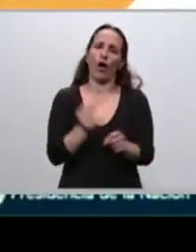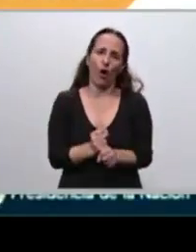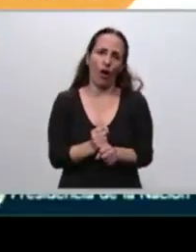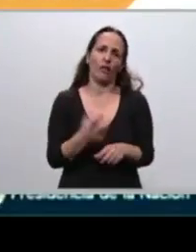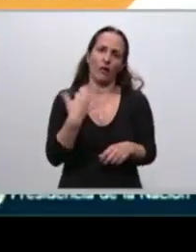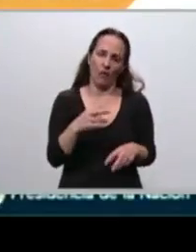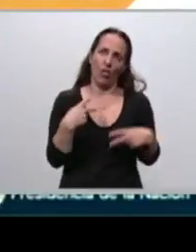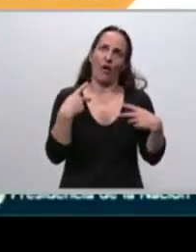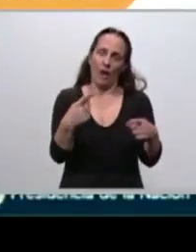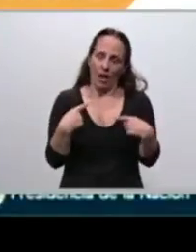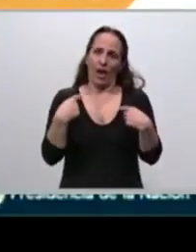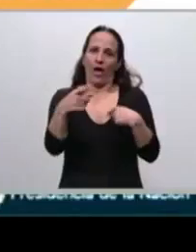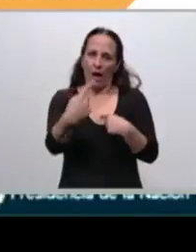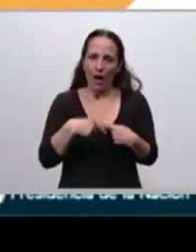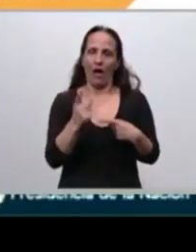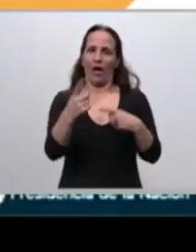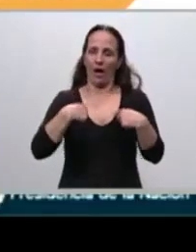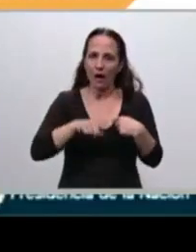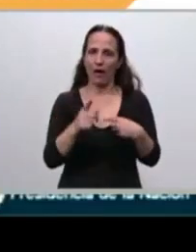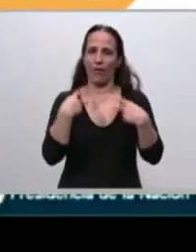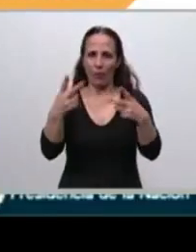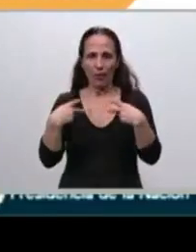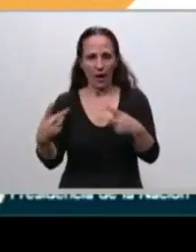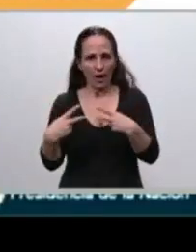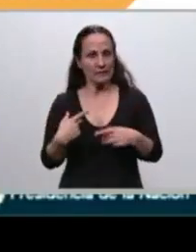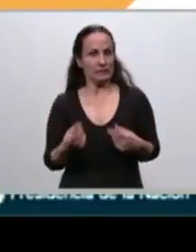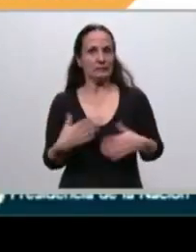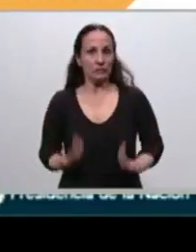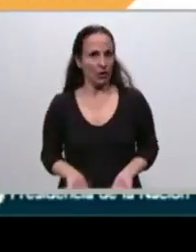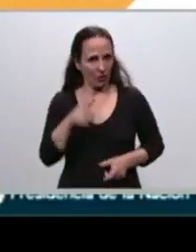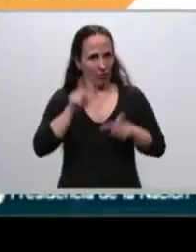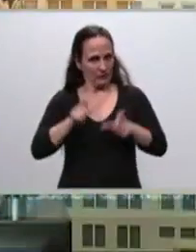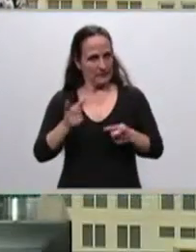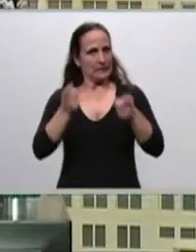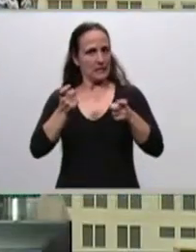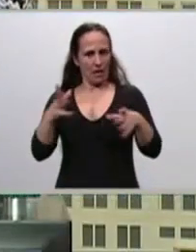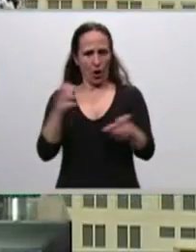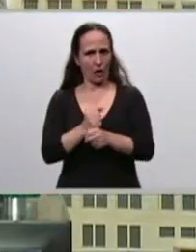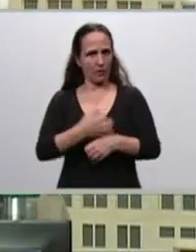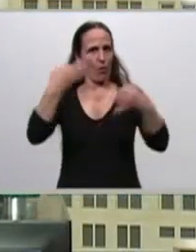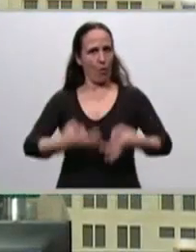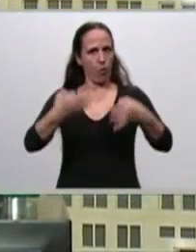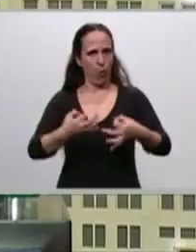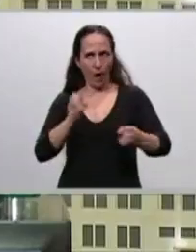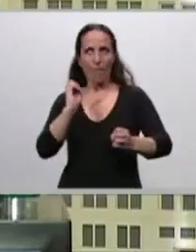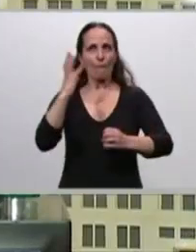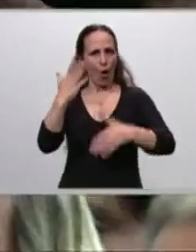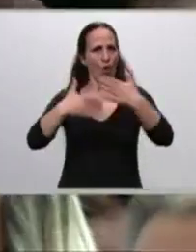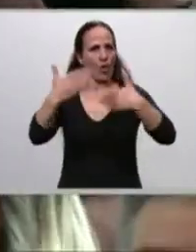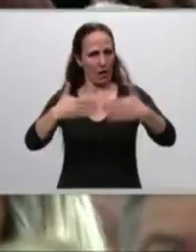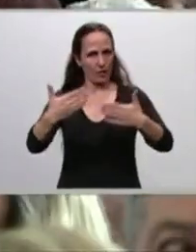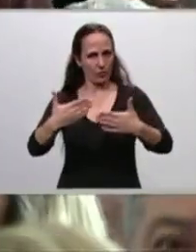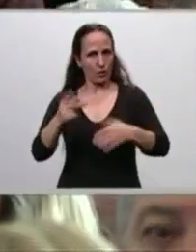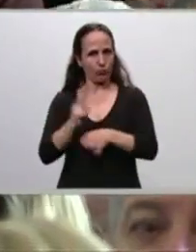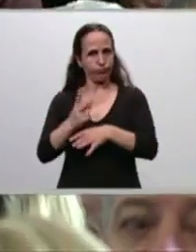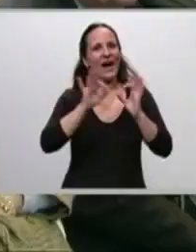que necesitan que esos micros, que esos colectivos sean buenos, seguros y modernos. Vamos